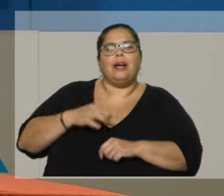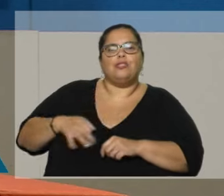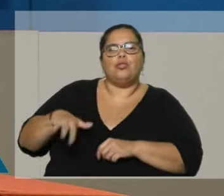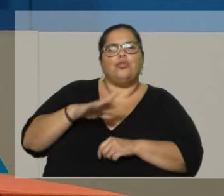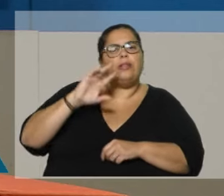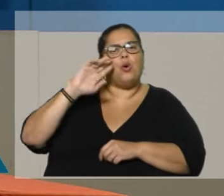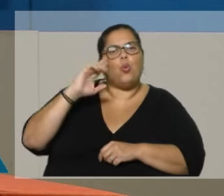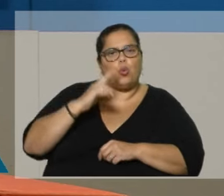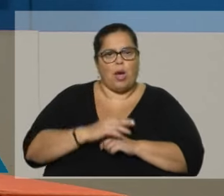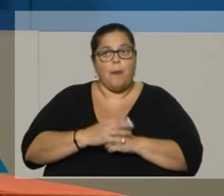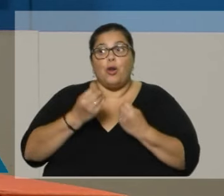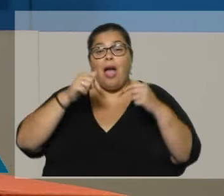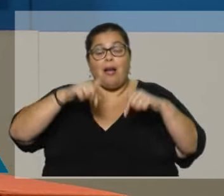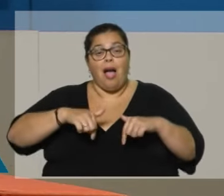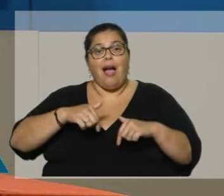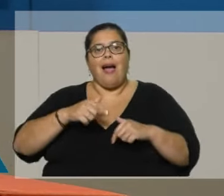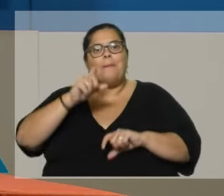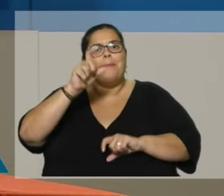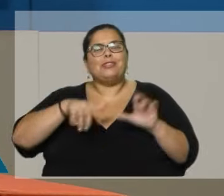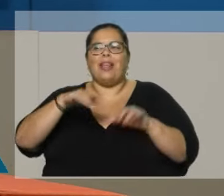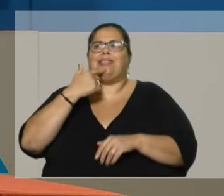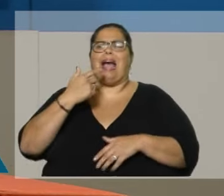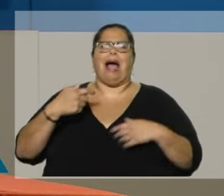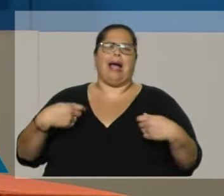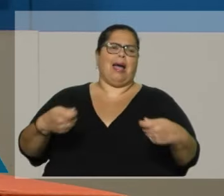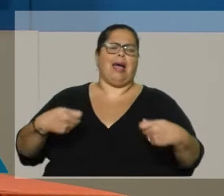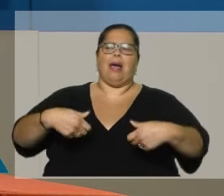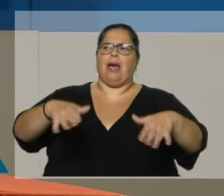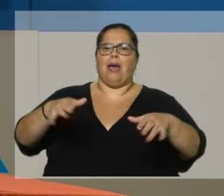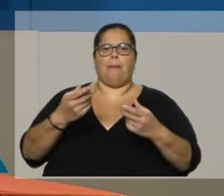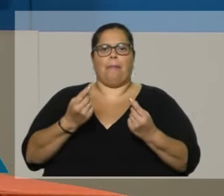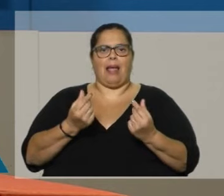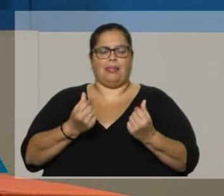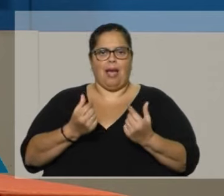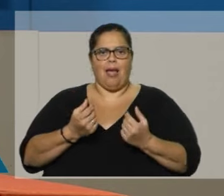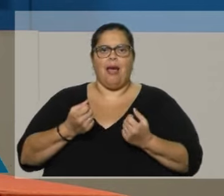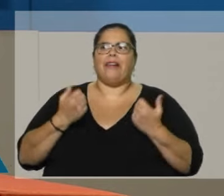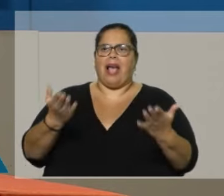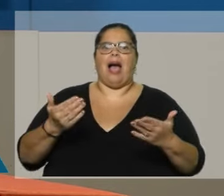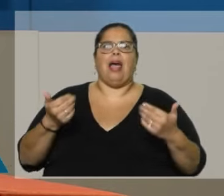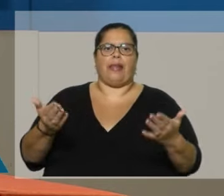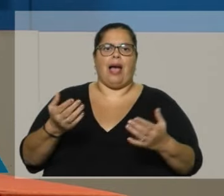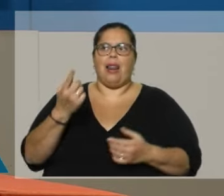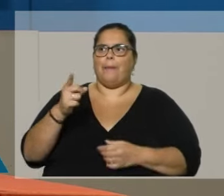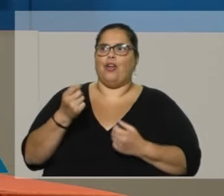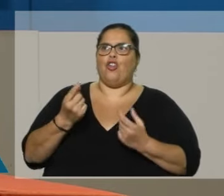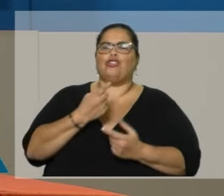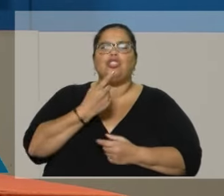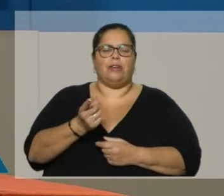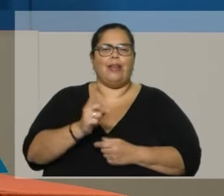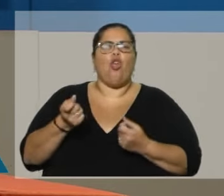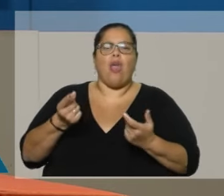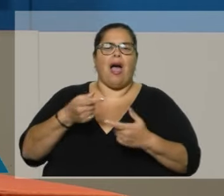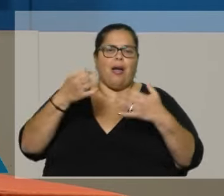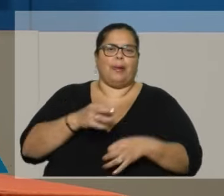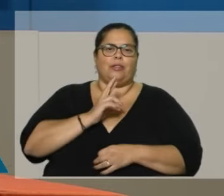El ciudadano tiene la sensación de que se regala plata y de que no surte el efecto que debería de surtir. Entonces, primero tenemos que